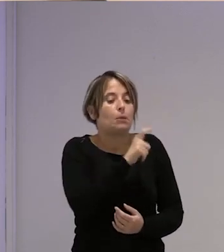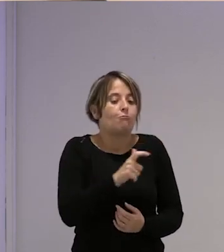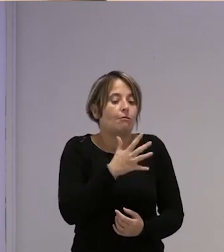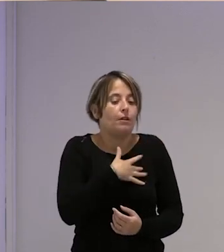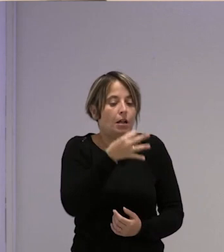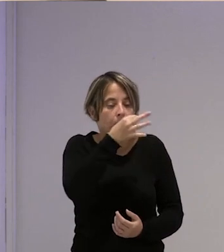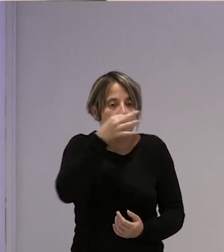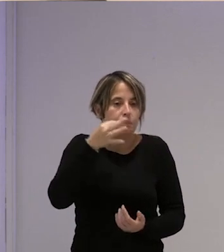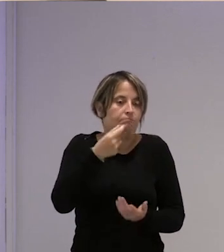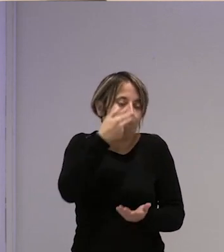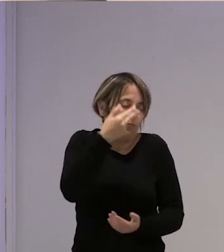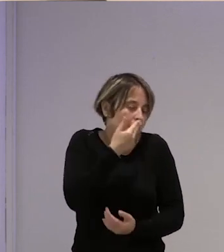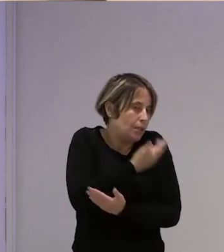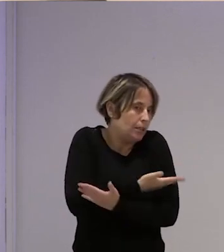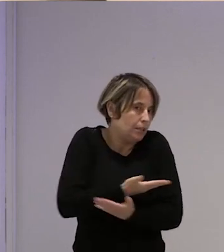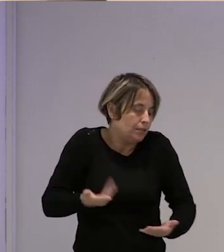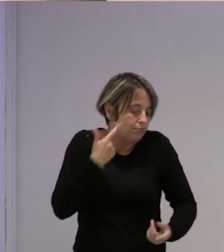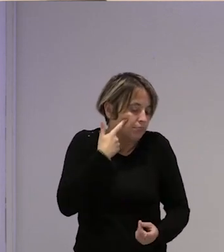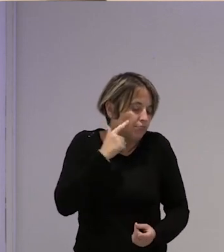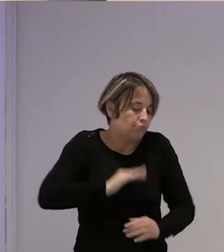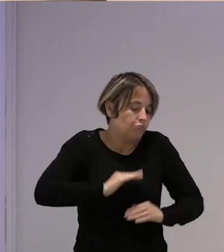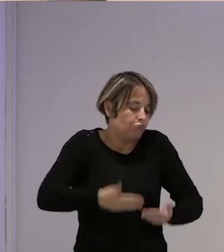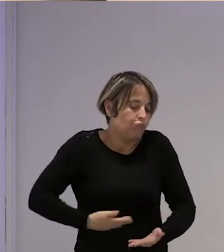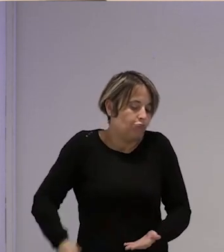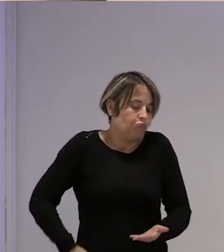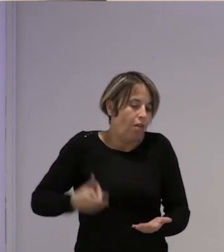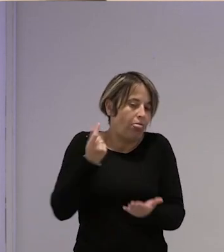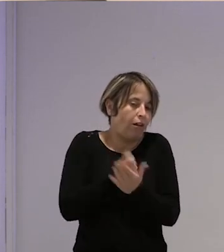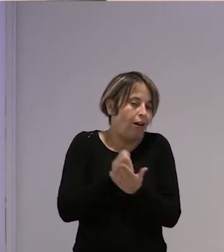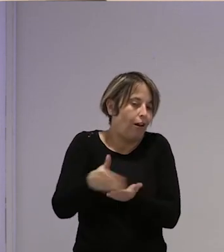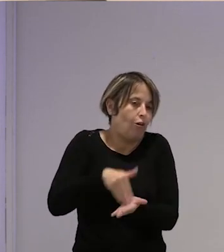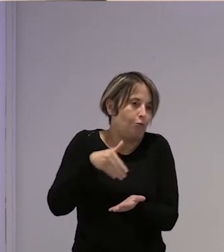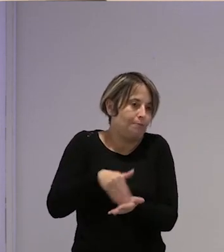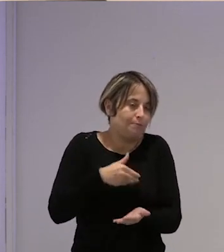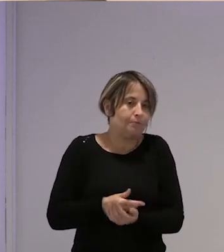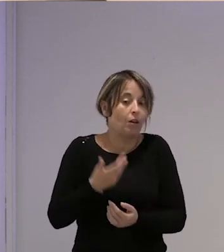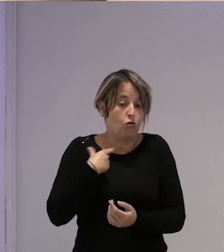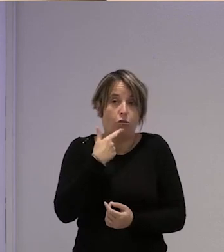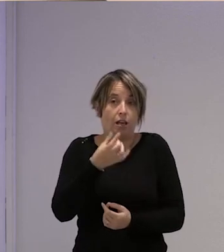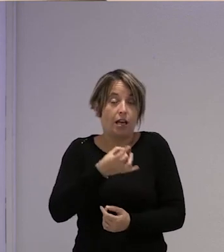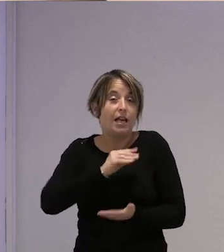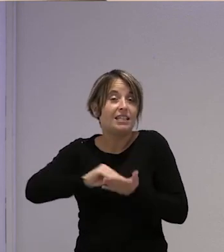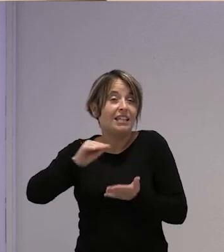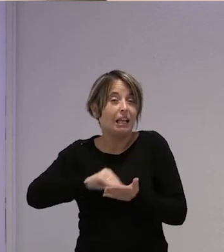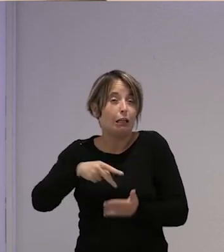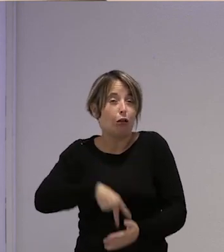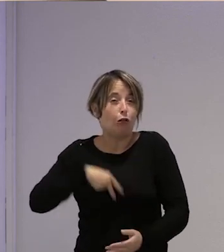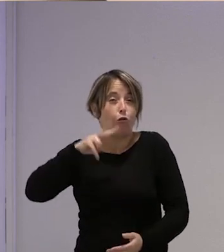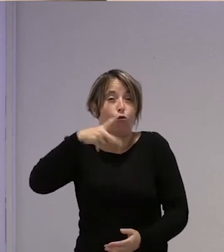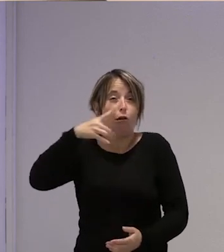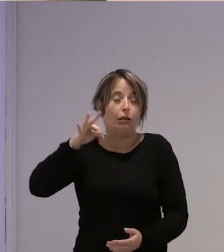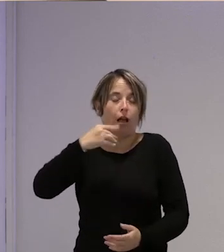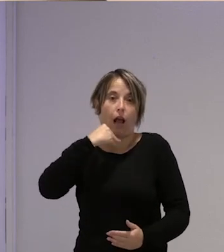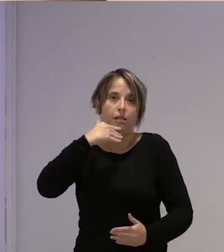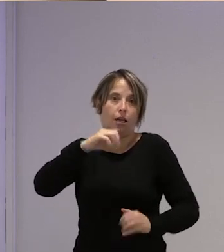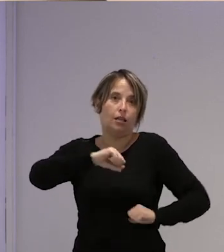es lo que decimos siempre a llenarse la barriga hace poco le dije eso a uno de UBT en una reunión al secretario general creo que era y casi le da algo